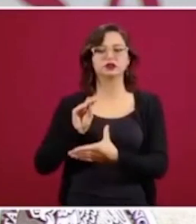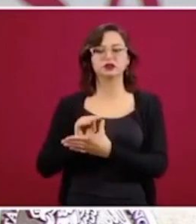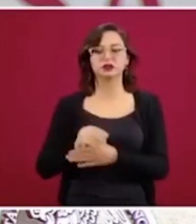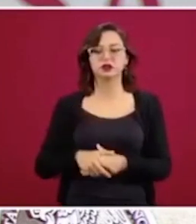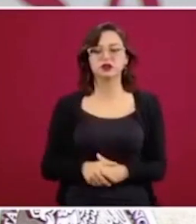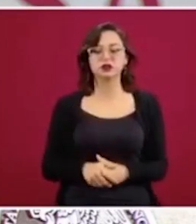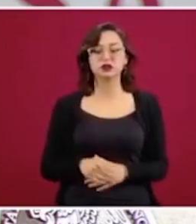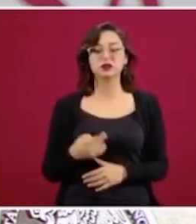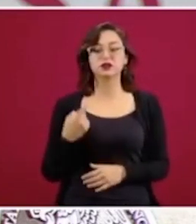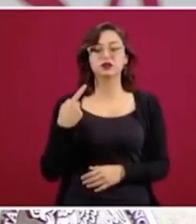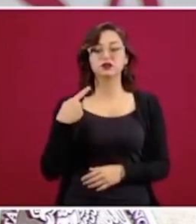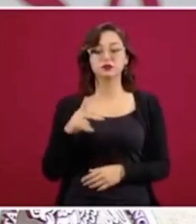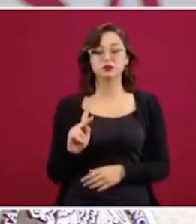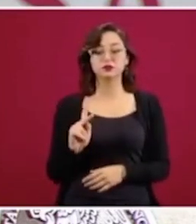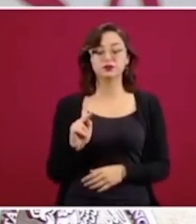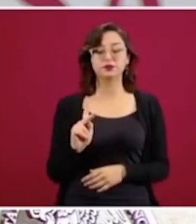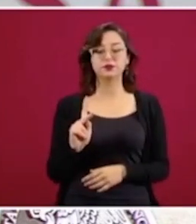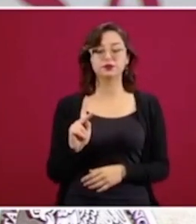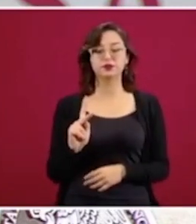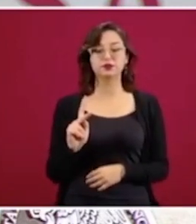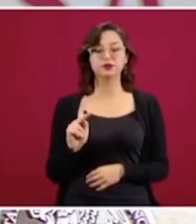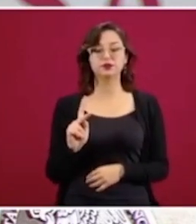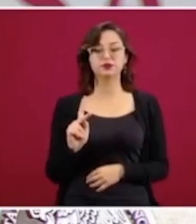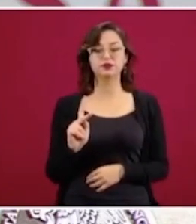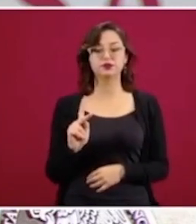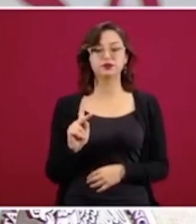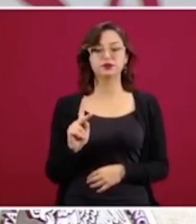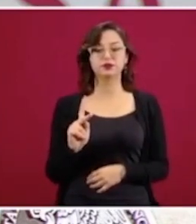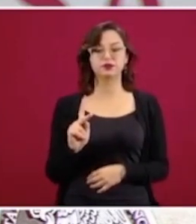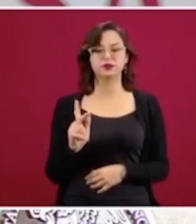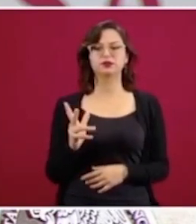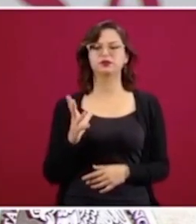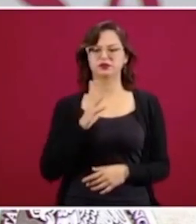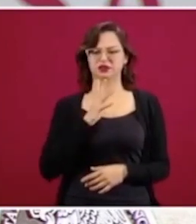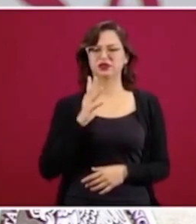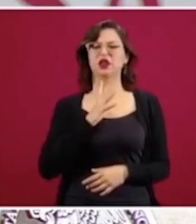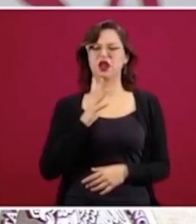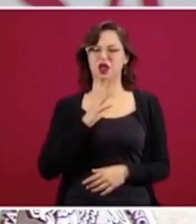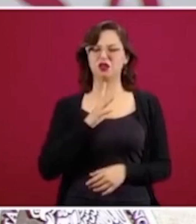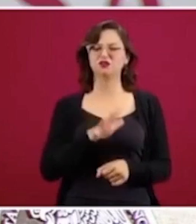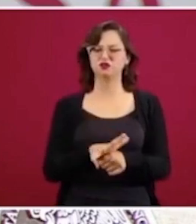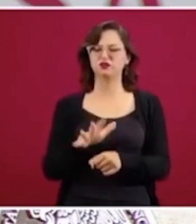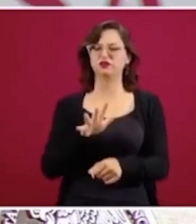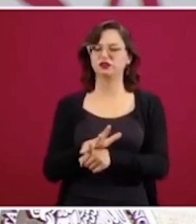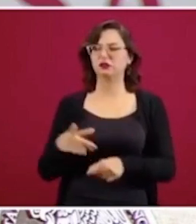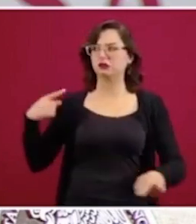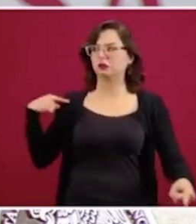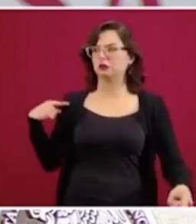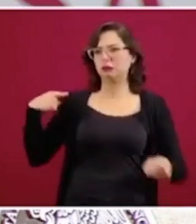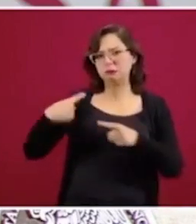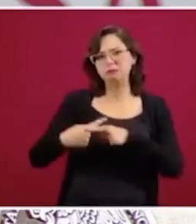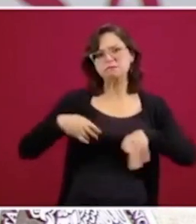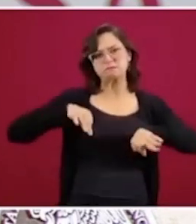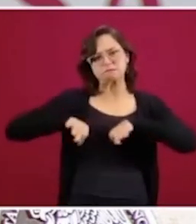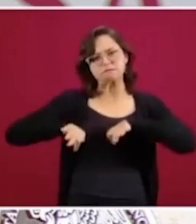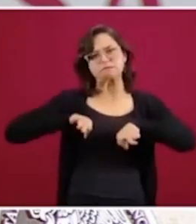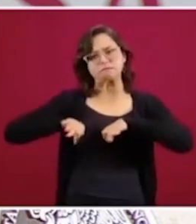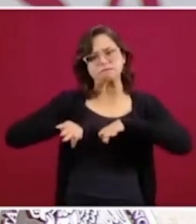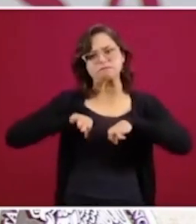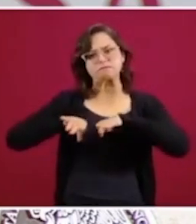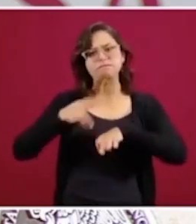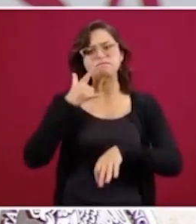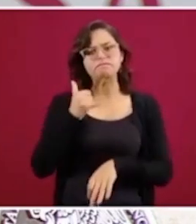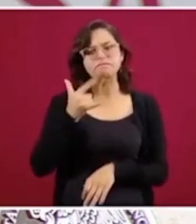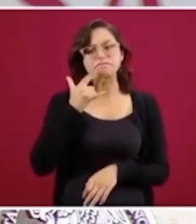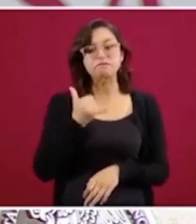Pero hay infraestructura, hemos estado trabajando en eso. A pesar de que nos dejaron